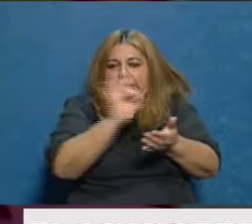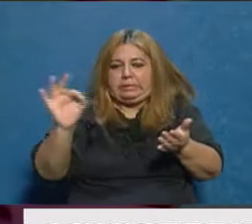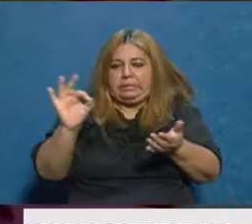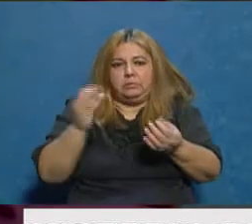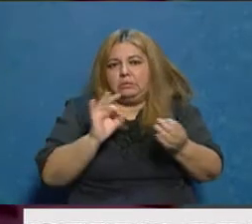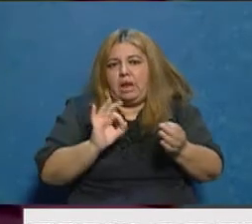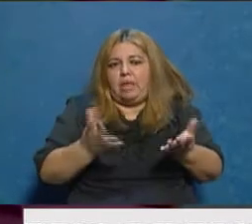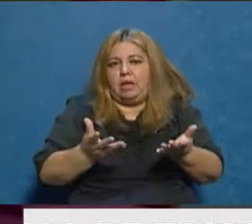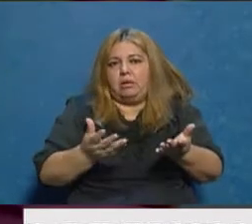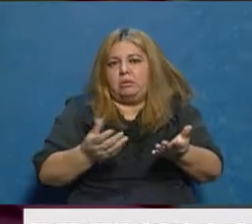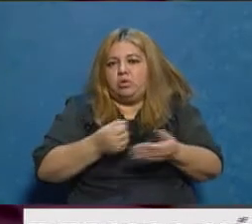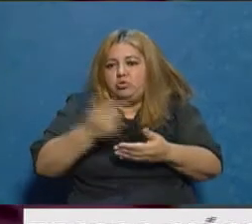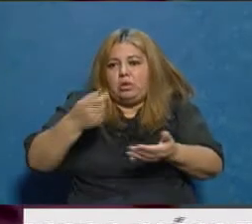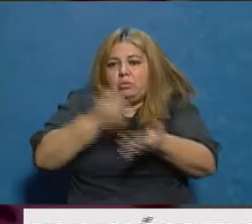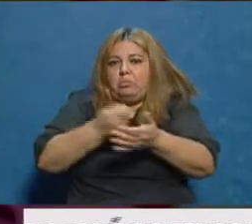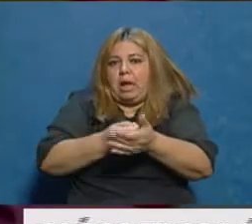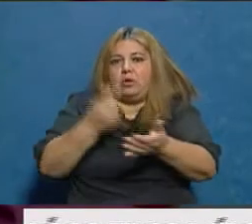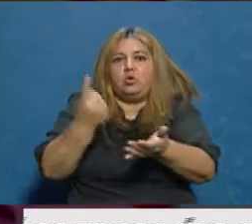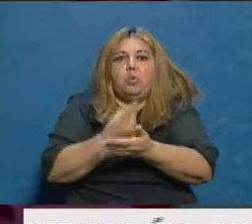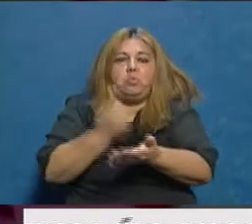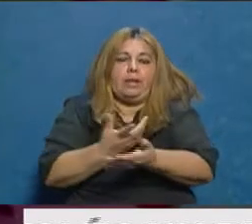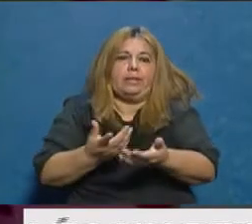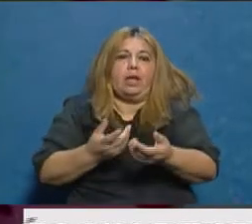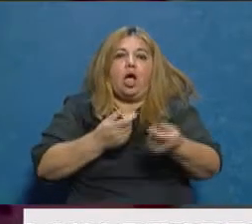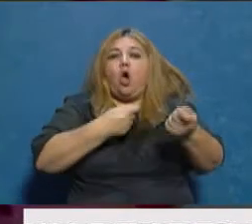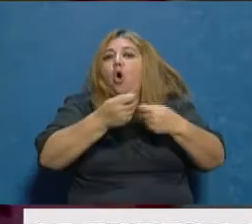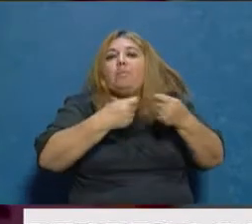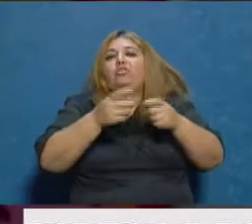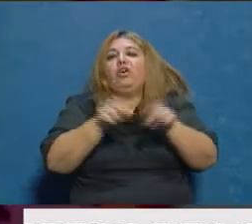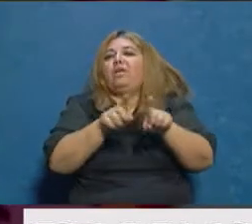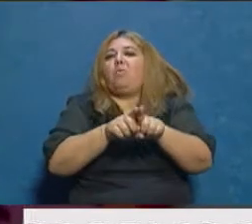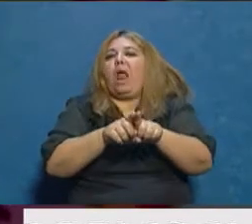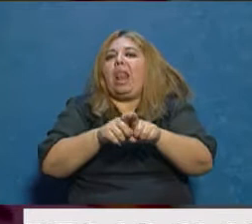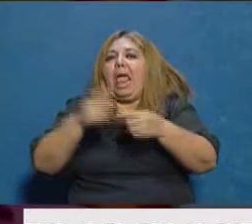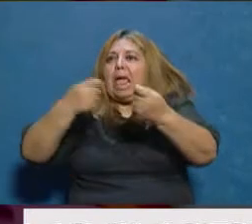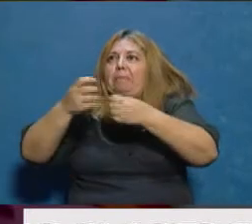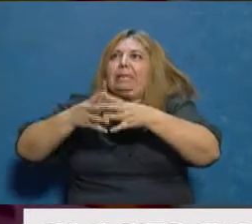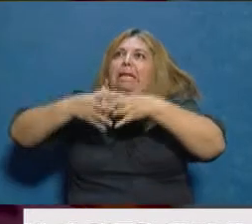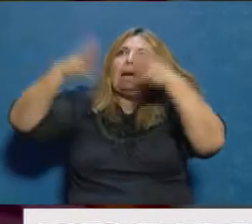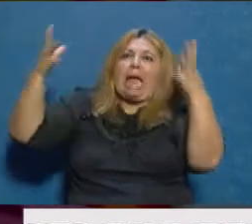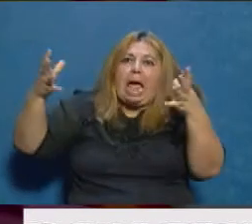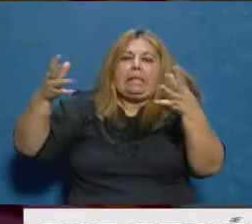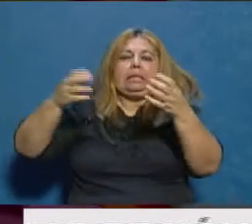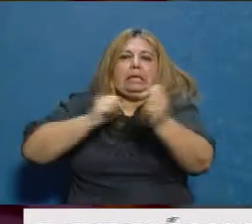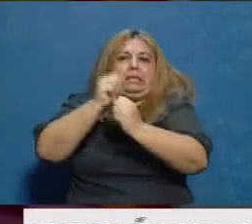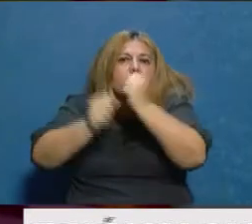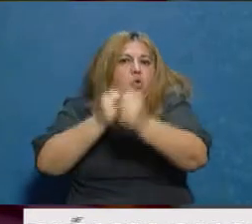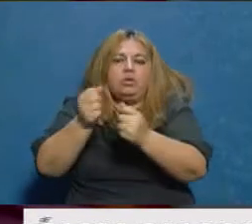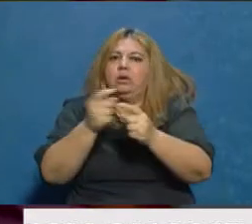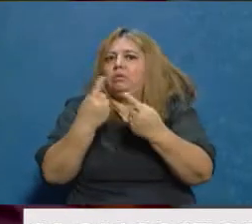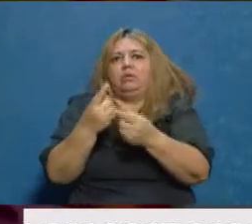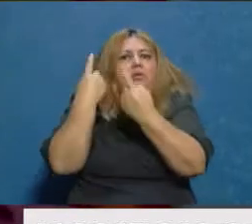no se pueden pagar sueldos. El comercio no es como las grandes empresas industriales, o que se hacen referencia,